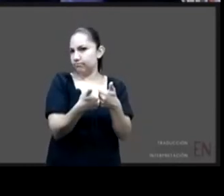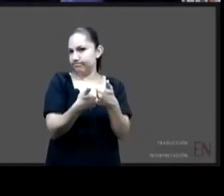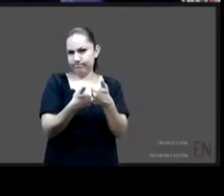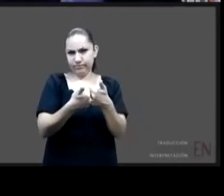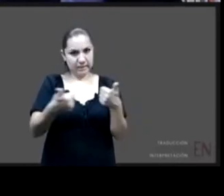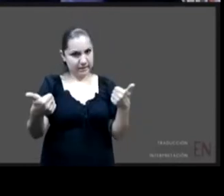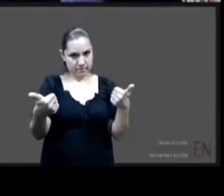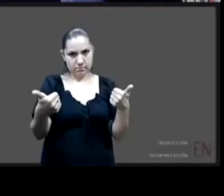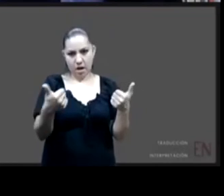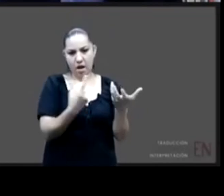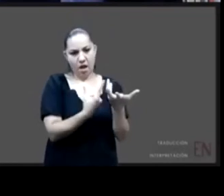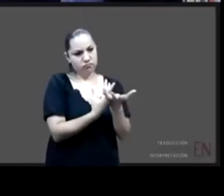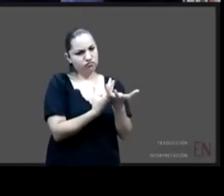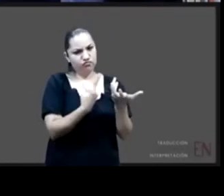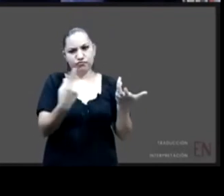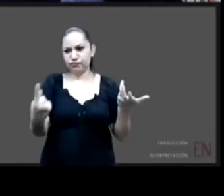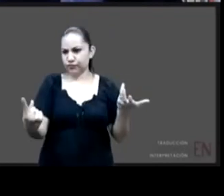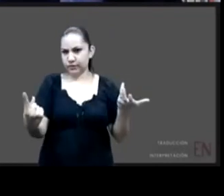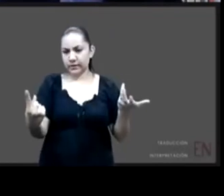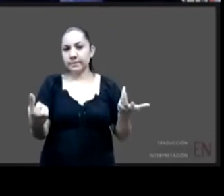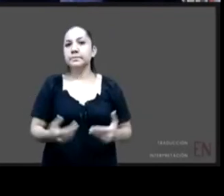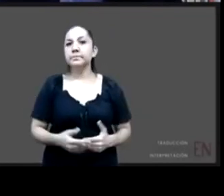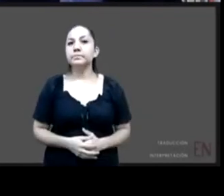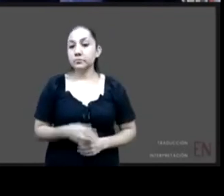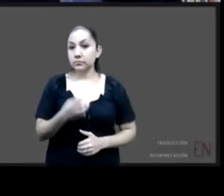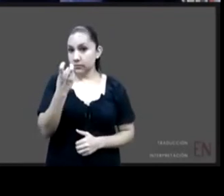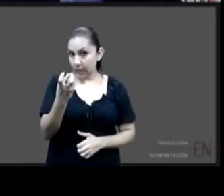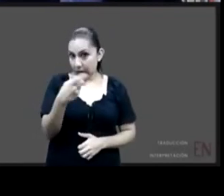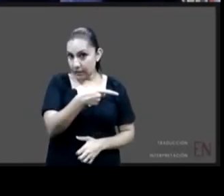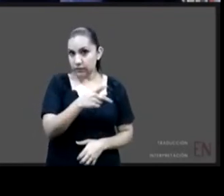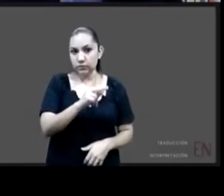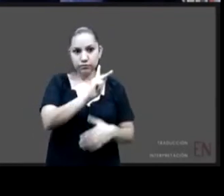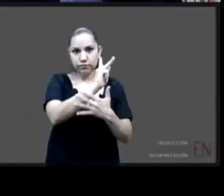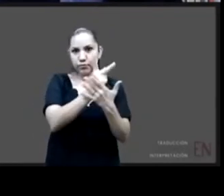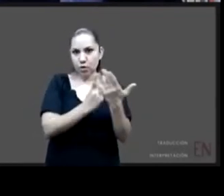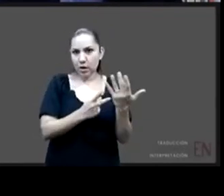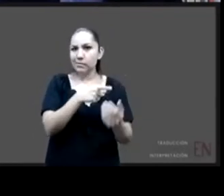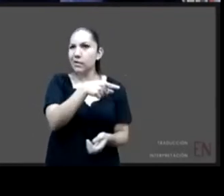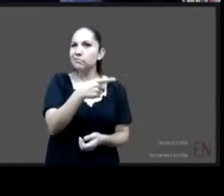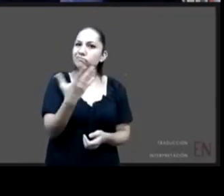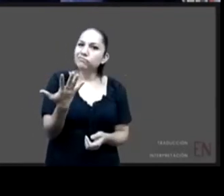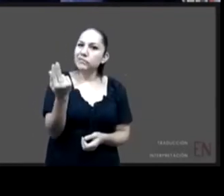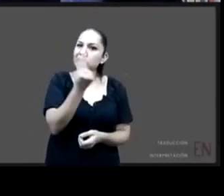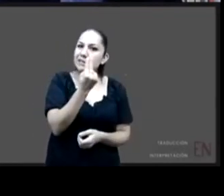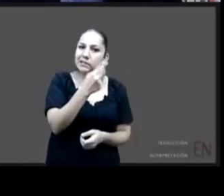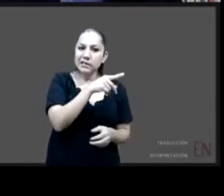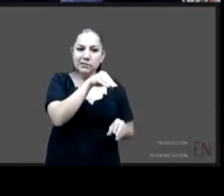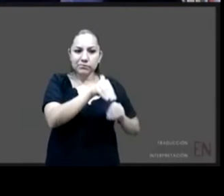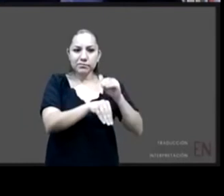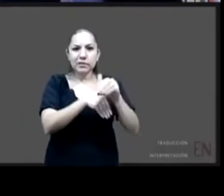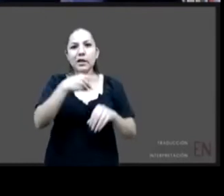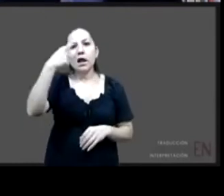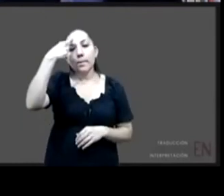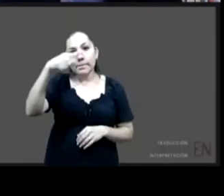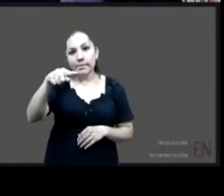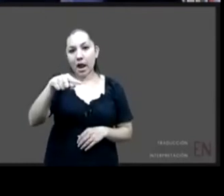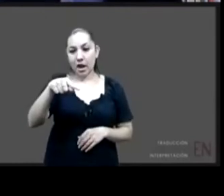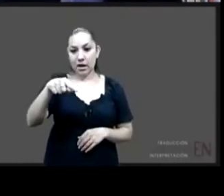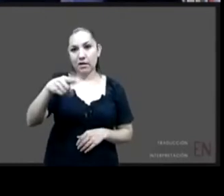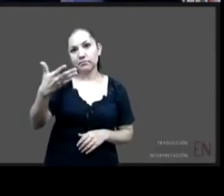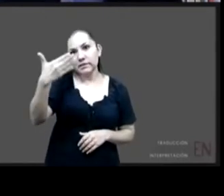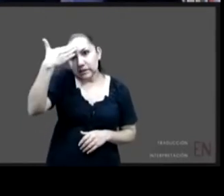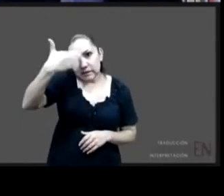enfocados a que como decía en un principio estas las familias puedan realmente ser entornos adecuados de